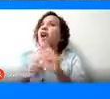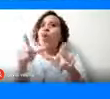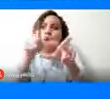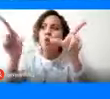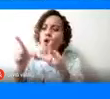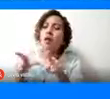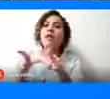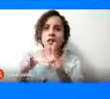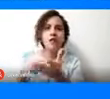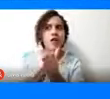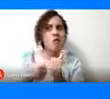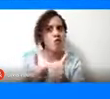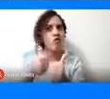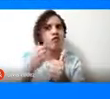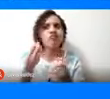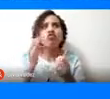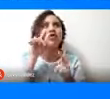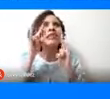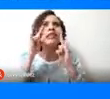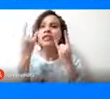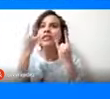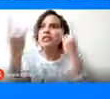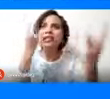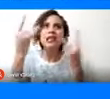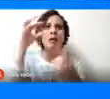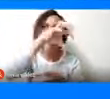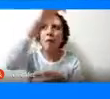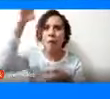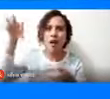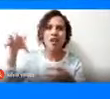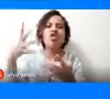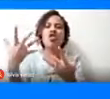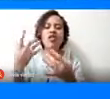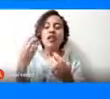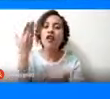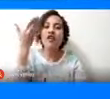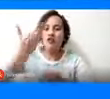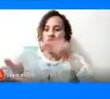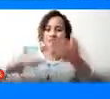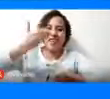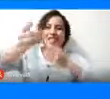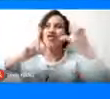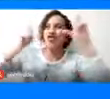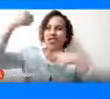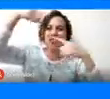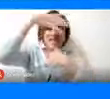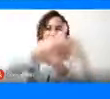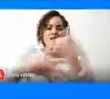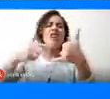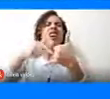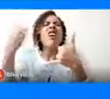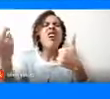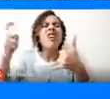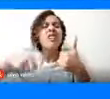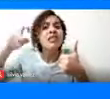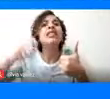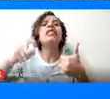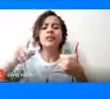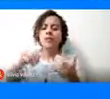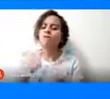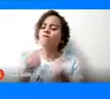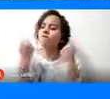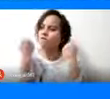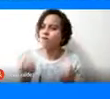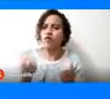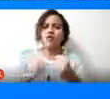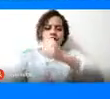muy bien posicionados dentro de la oferta turística nacional. Y que requieren de un pie de fuerza en